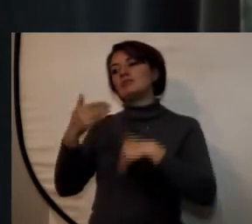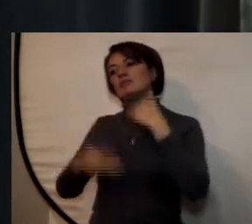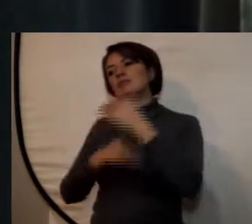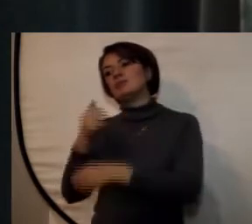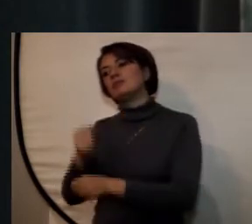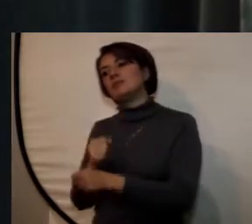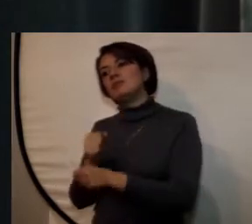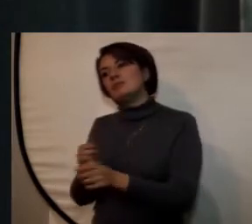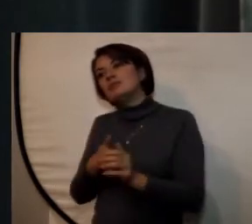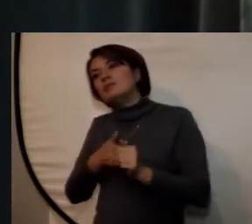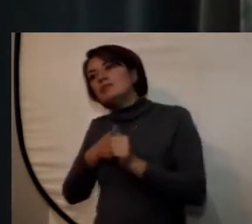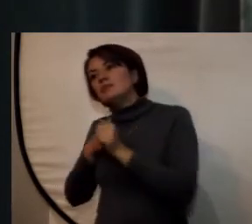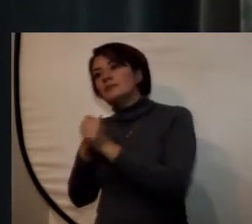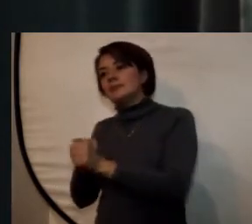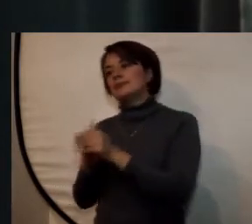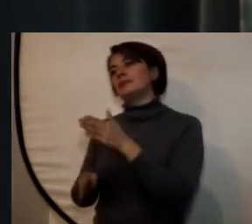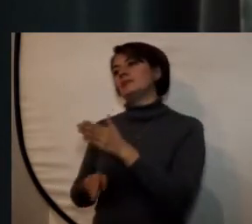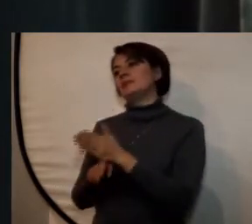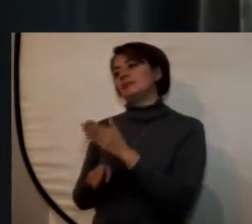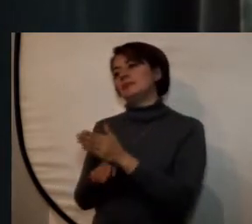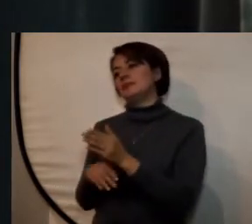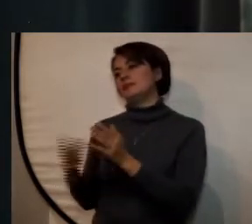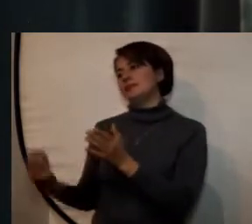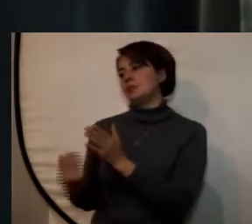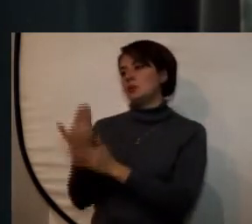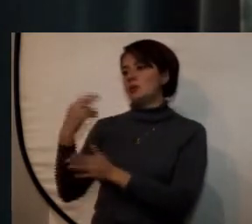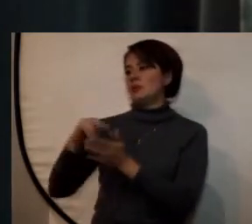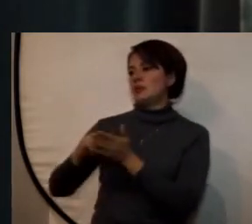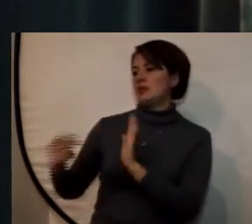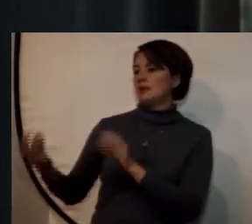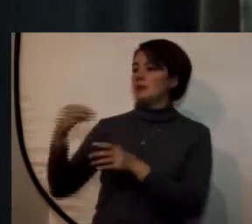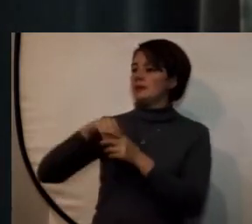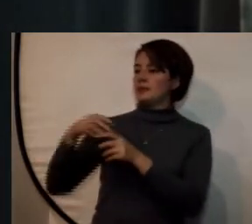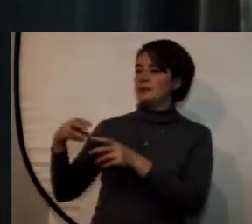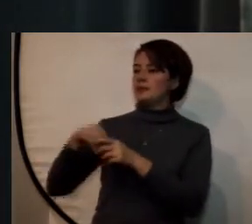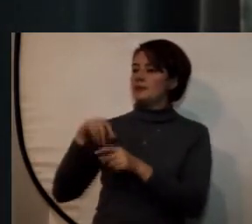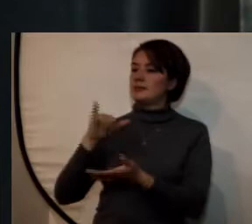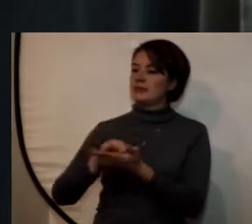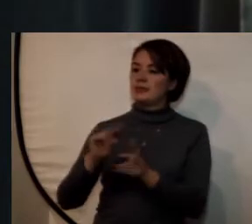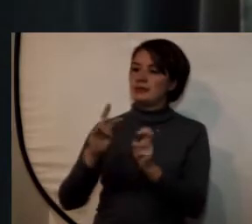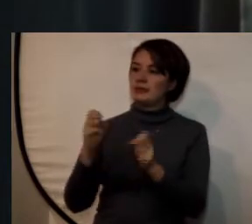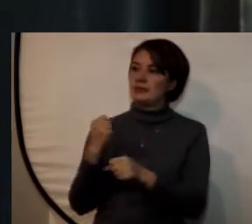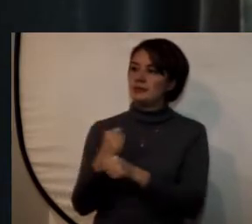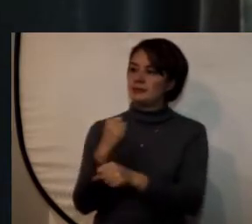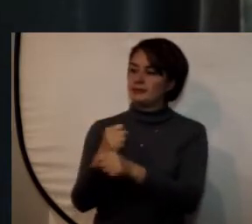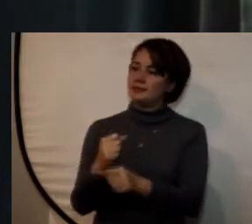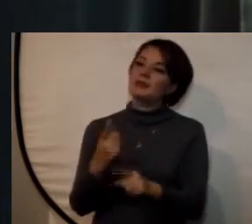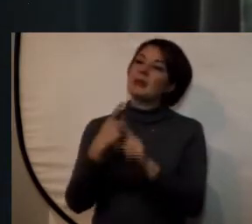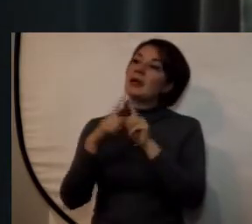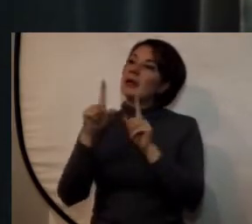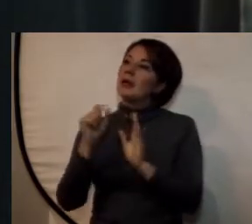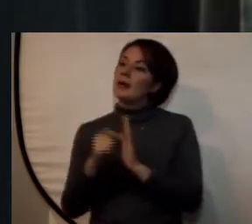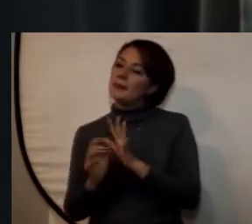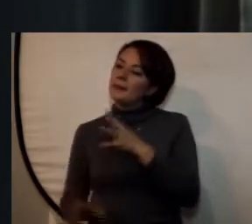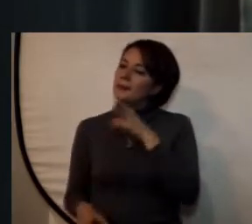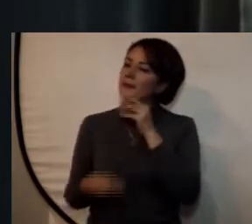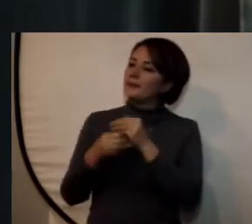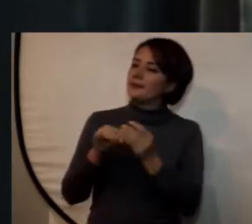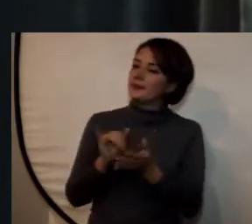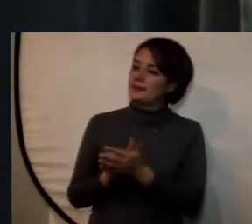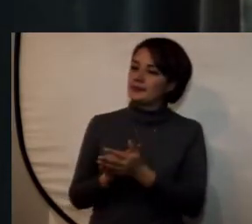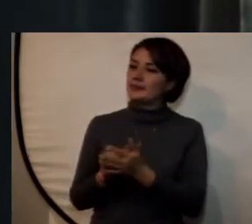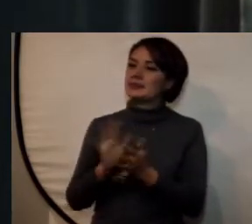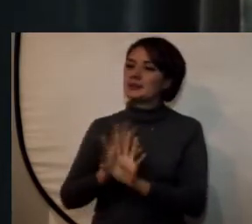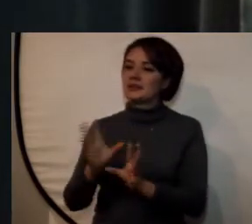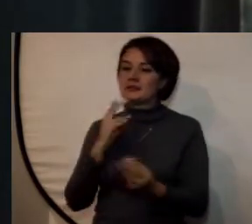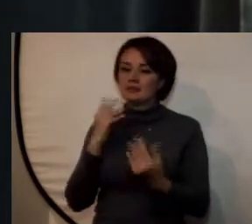para continuar transfiriendo tecnología al sector productivo pero adicionalmente hemos